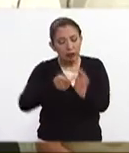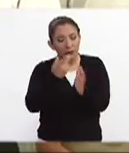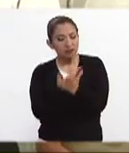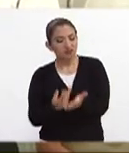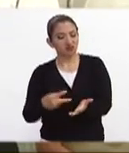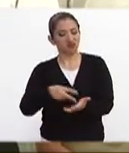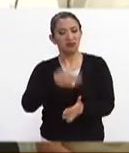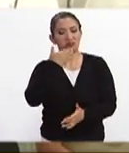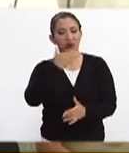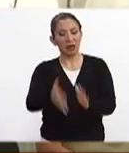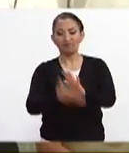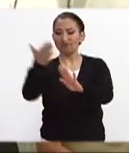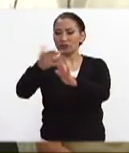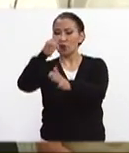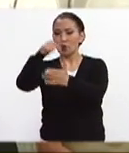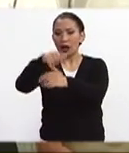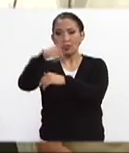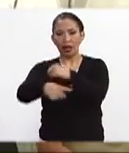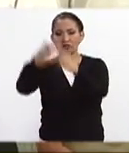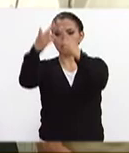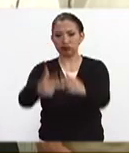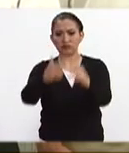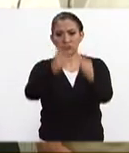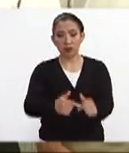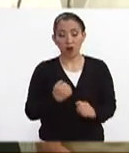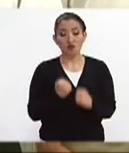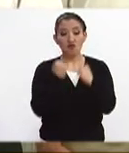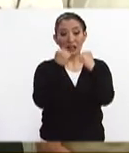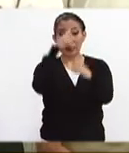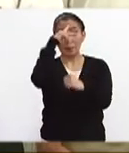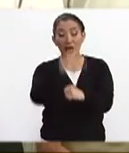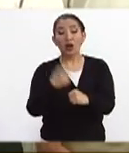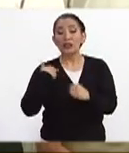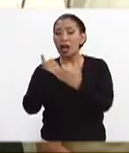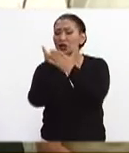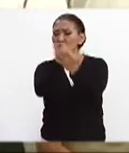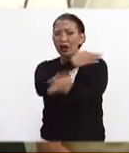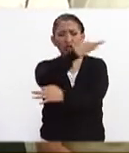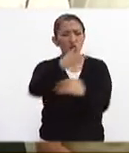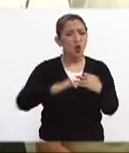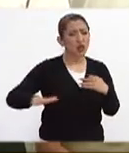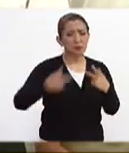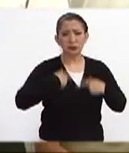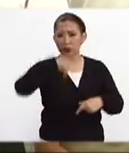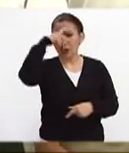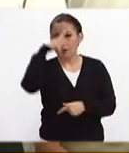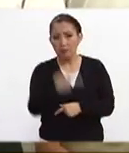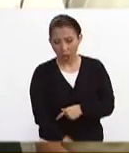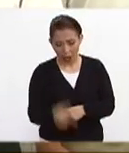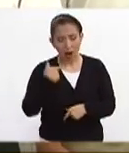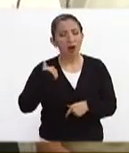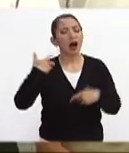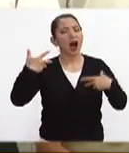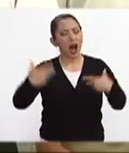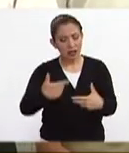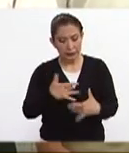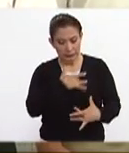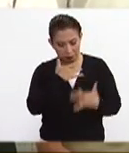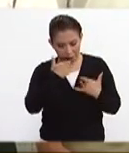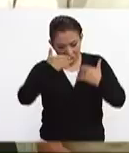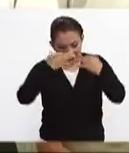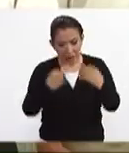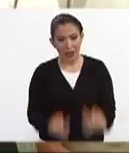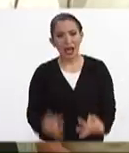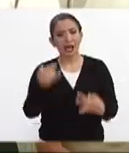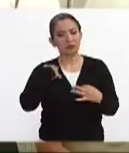de pie las zonas que resultaron afectadas. Fuerza México y la solidaridad de los mexicanos se está dejando sentir,